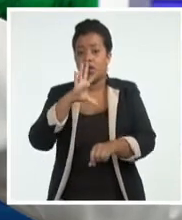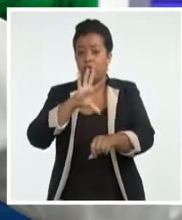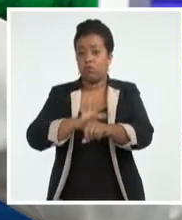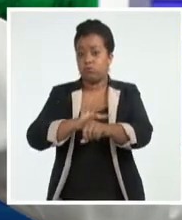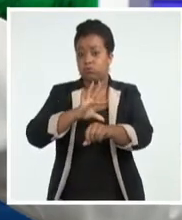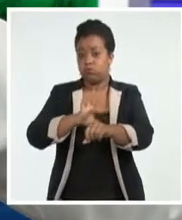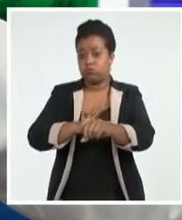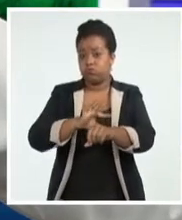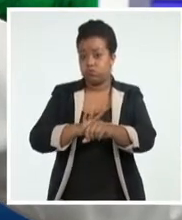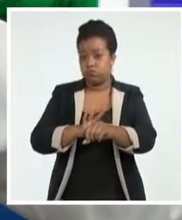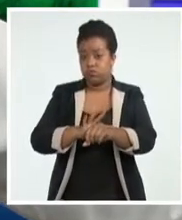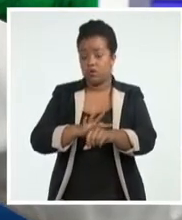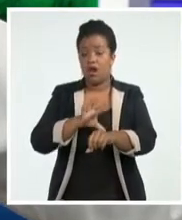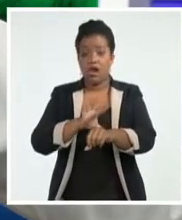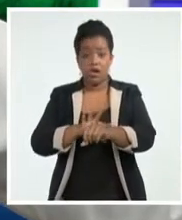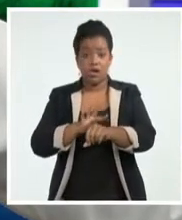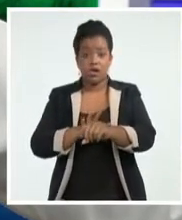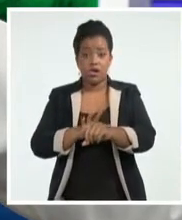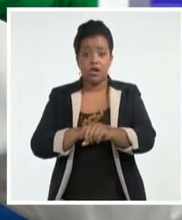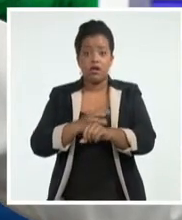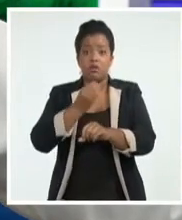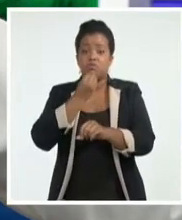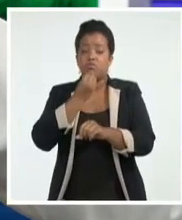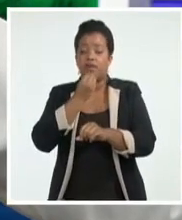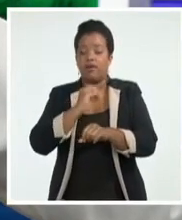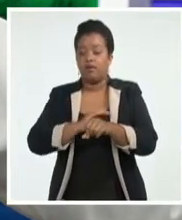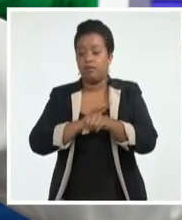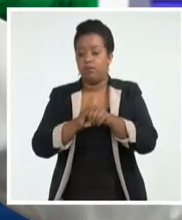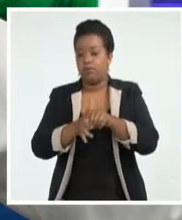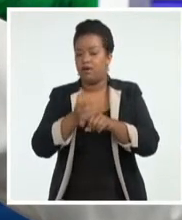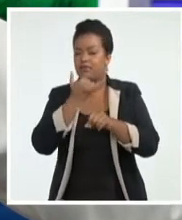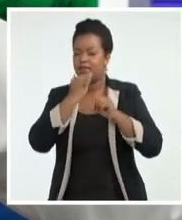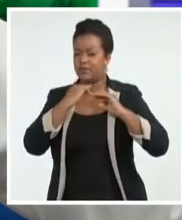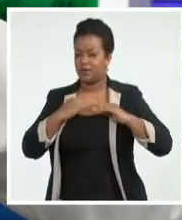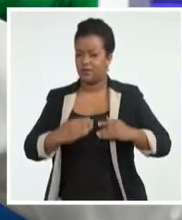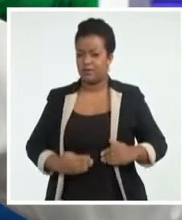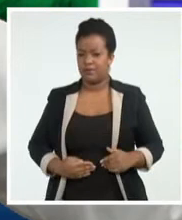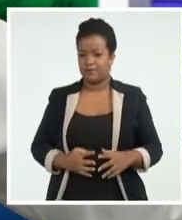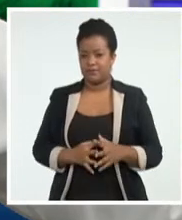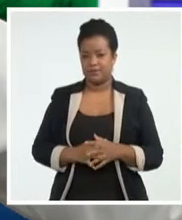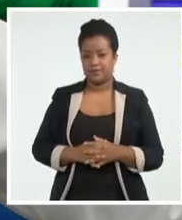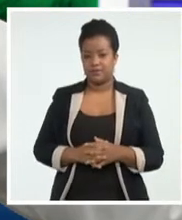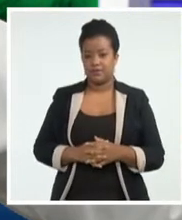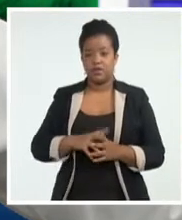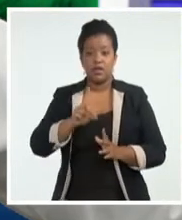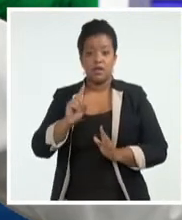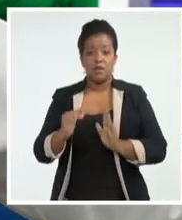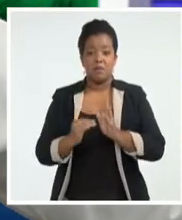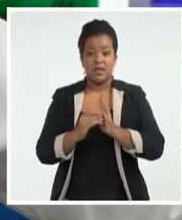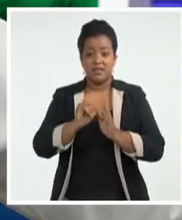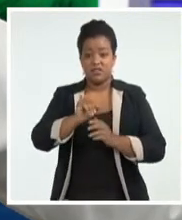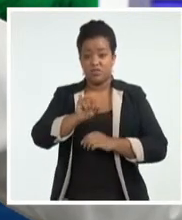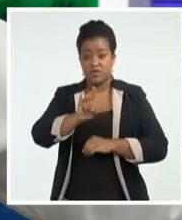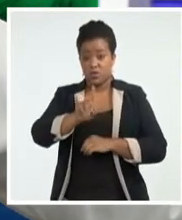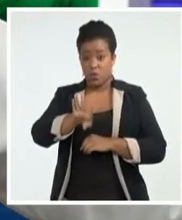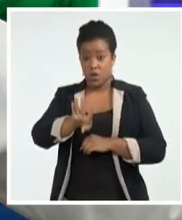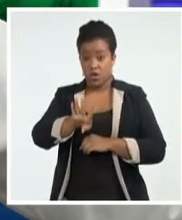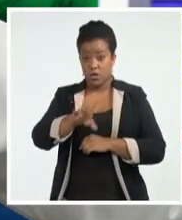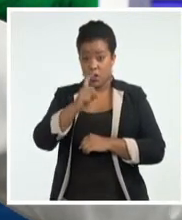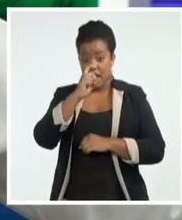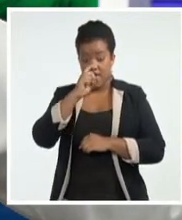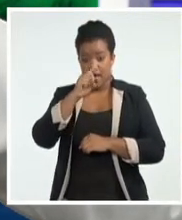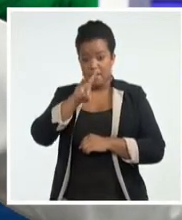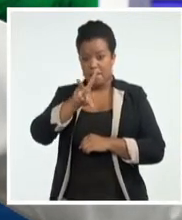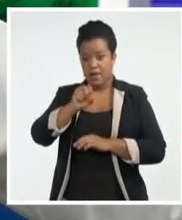sino por la secuela que puede dejar esta enfermedad. 1.694 menores de 20